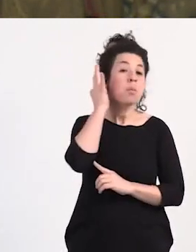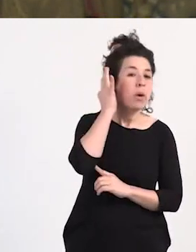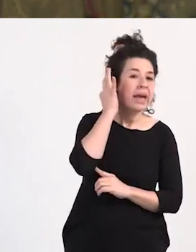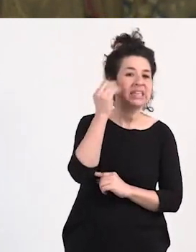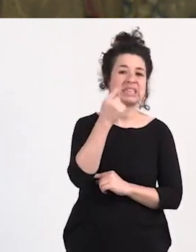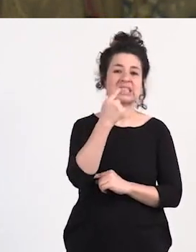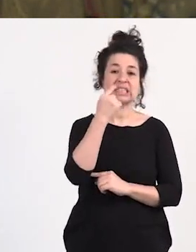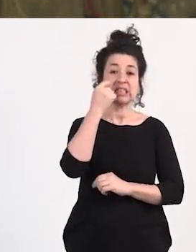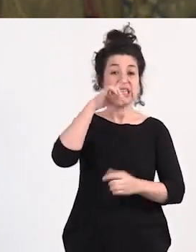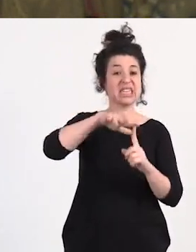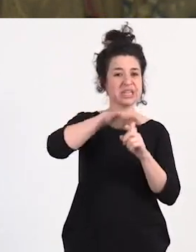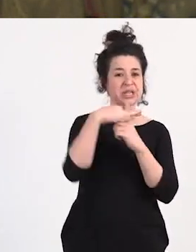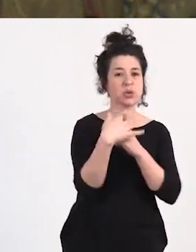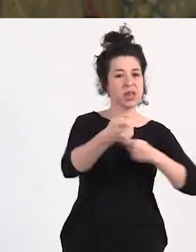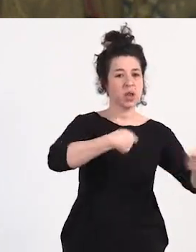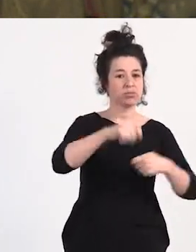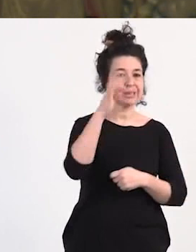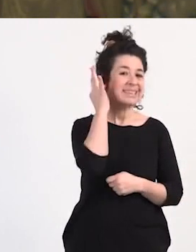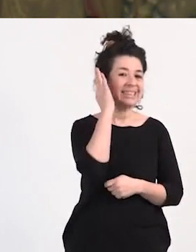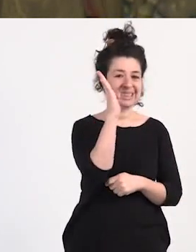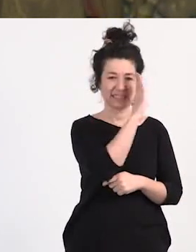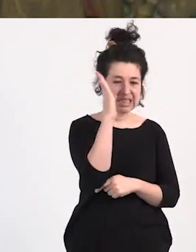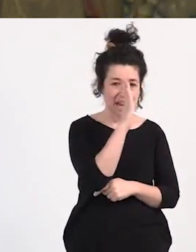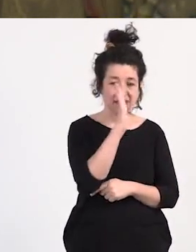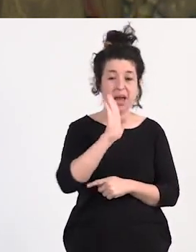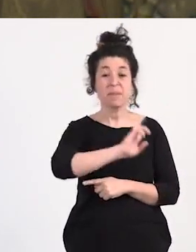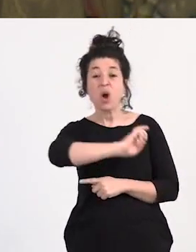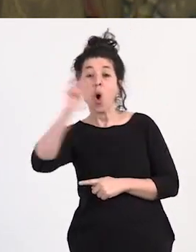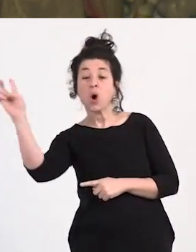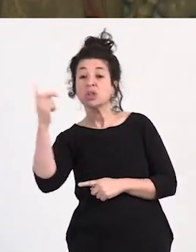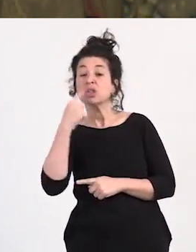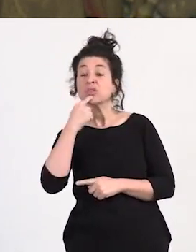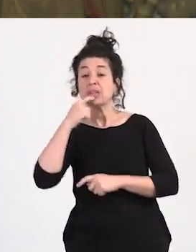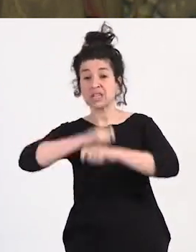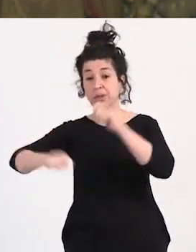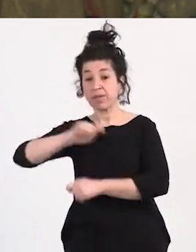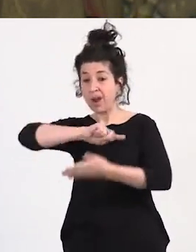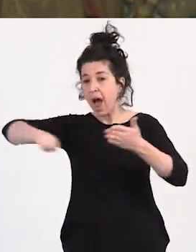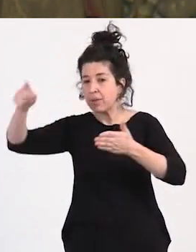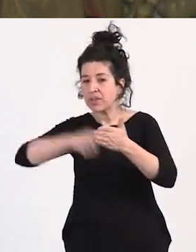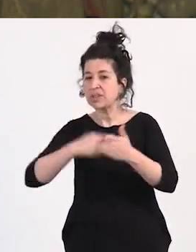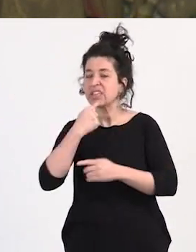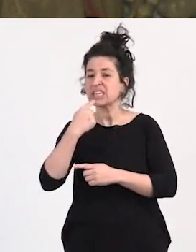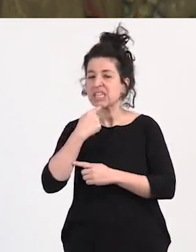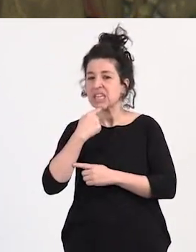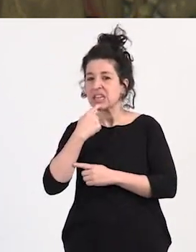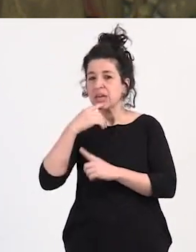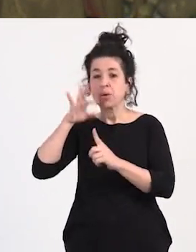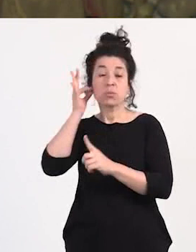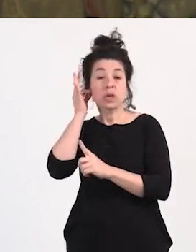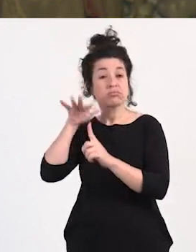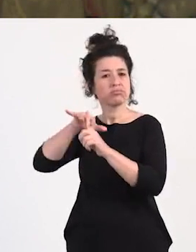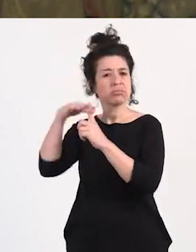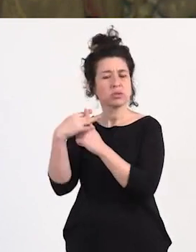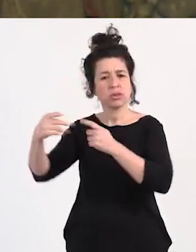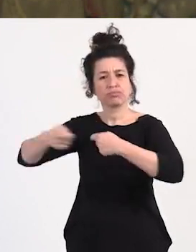otras organizaciones que son abolicionistas dicen que las mujeres que están en situación de trata son un 85% o